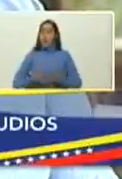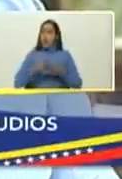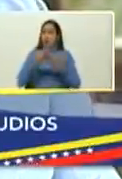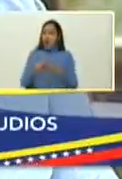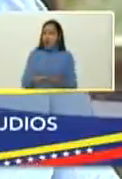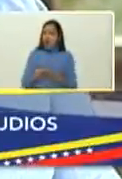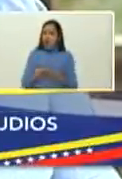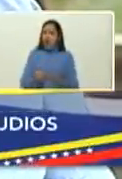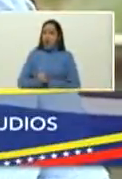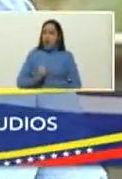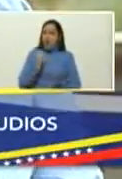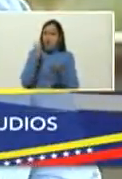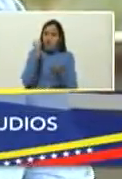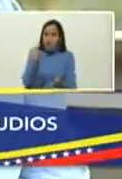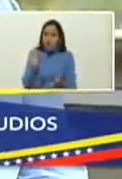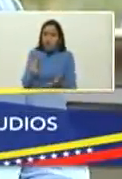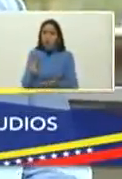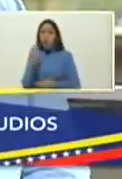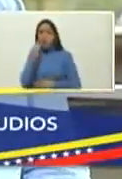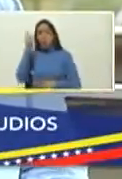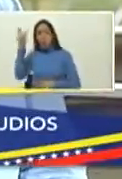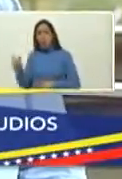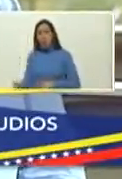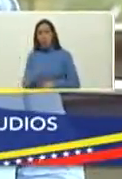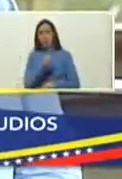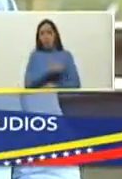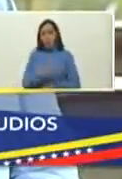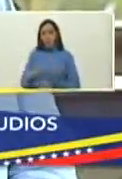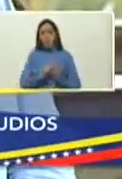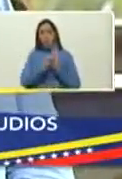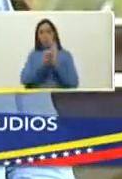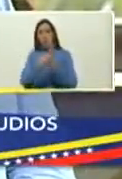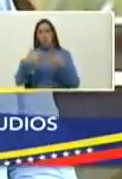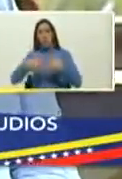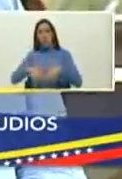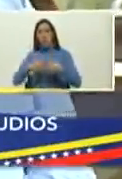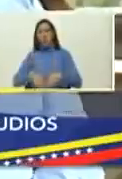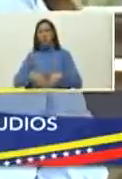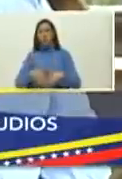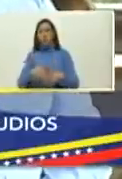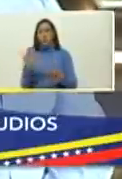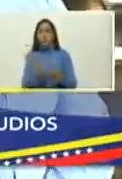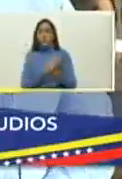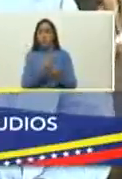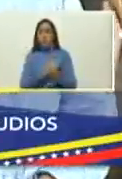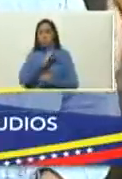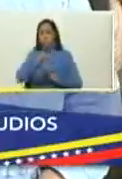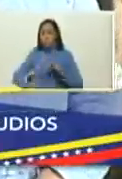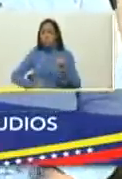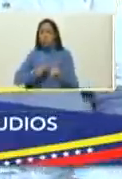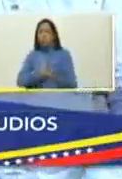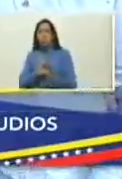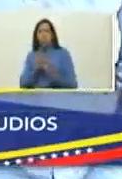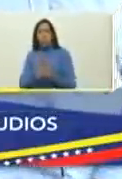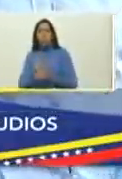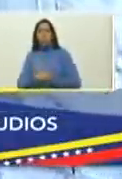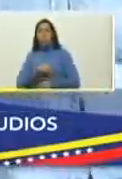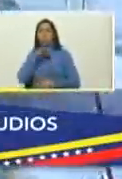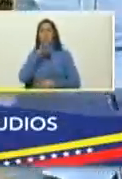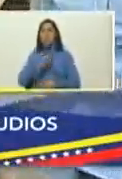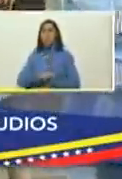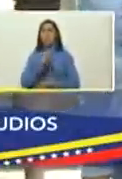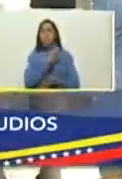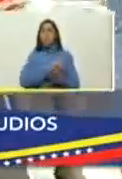premio otorgado por Monte Ávila Editores, esta edición internacional de novela Carlos Noguera,